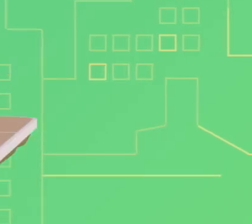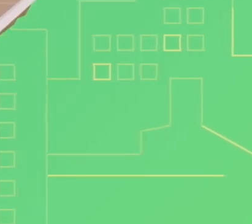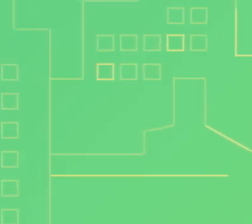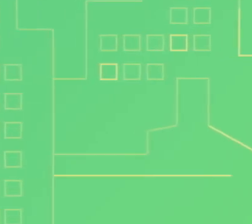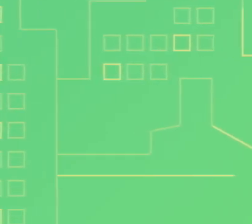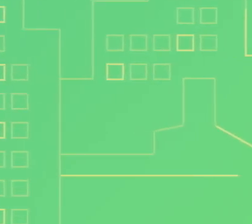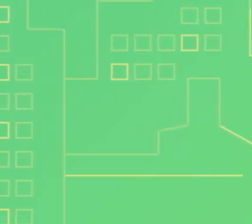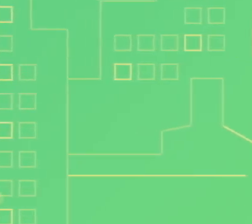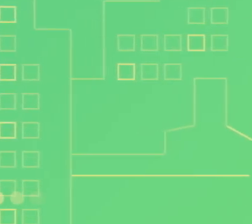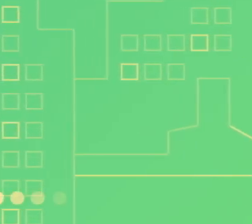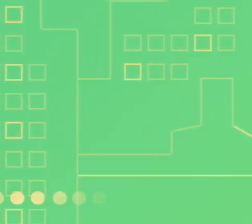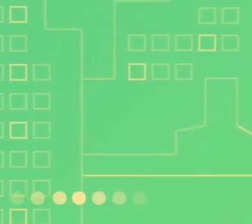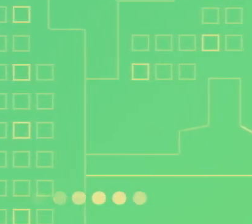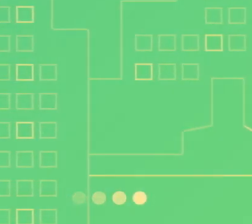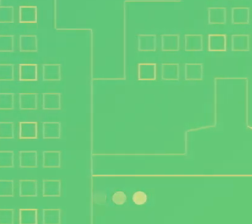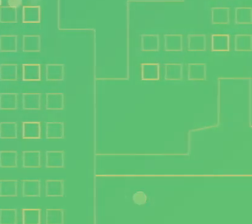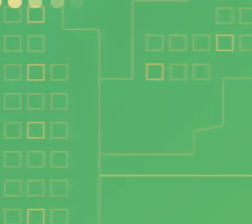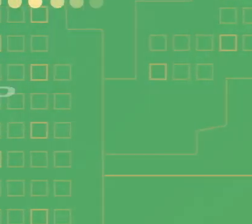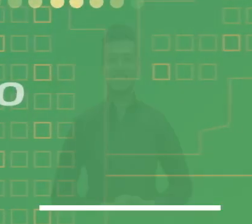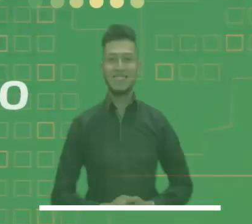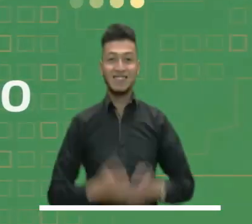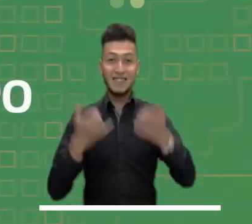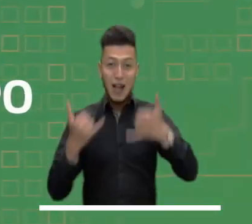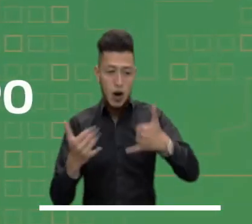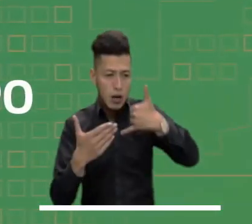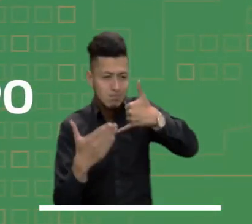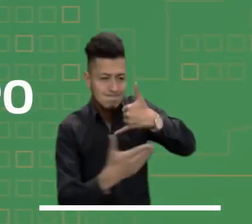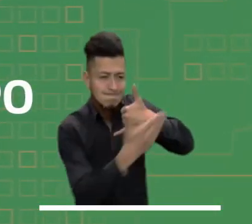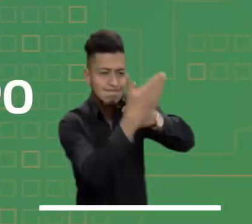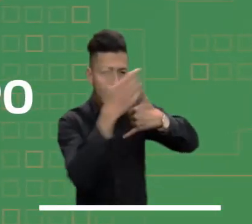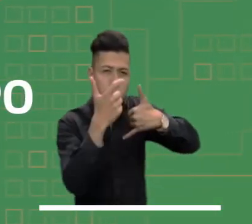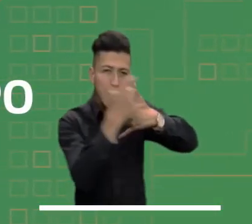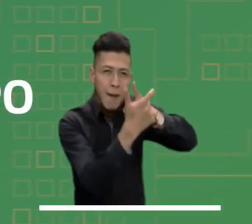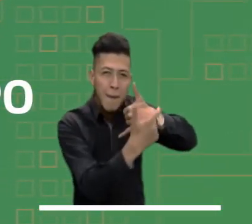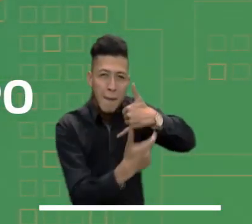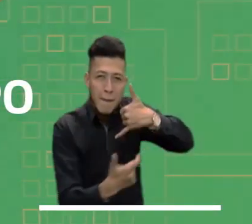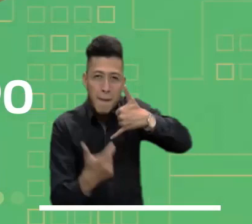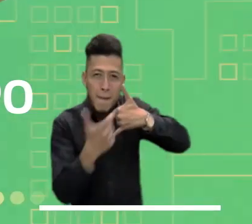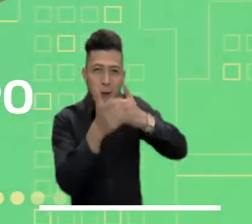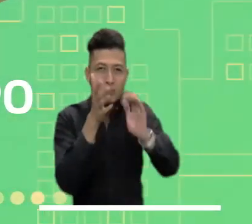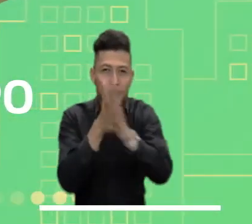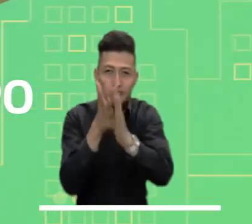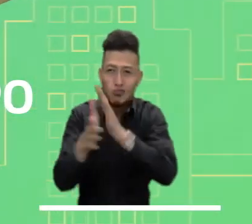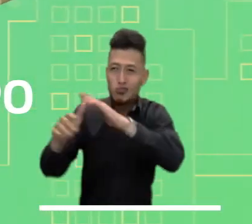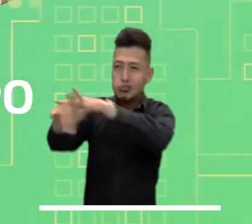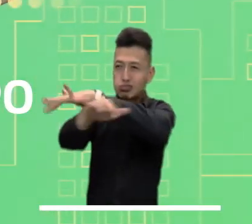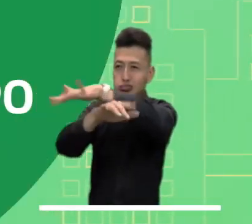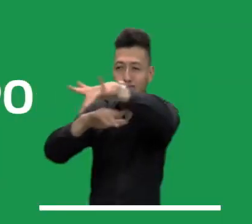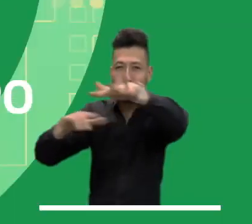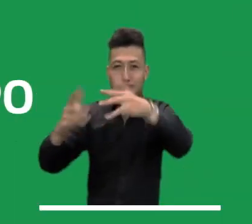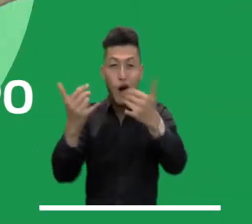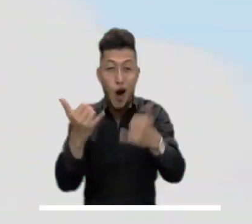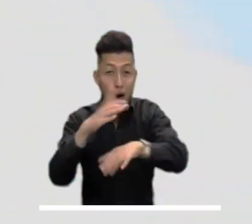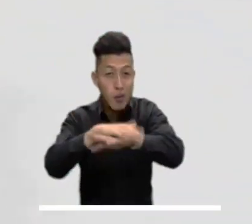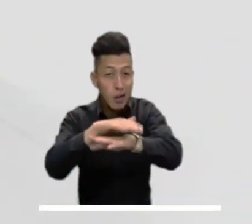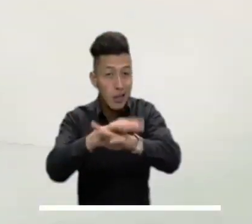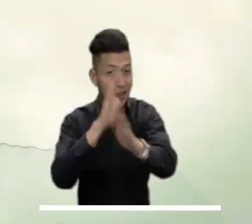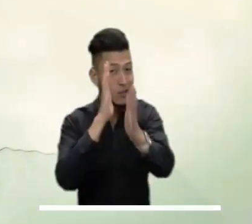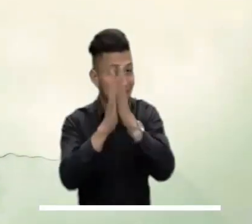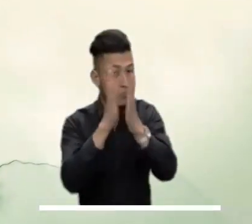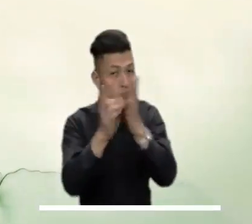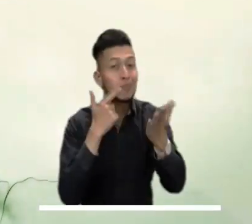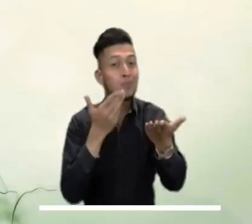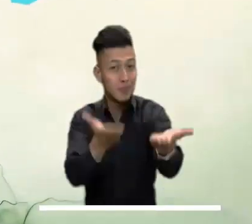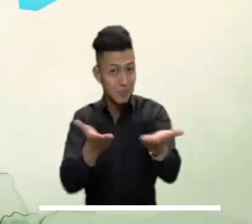Buenos días y bienvenidos. A continuación les presentamos el pronóstico del tiempo para la mañana de hoy. Empezamos este